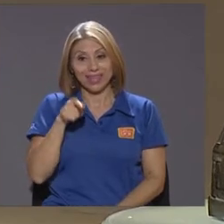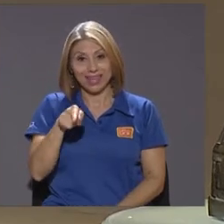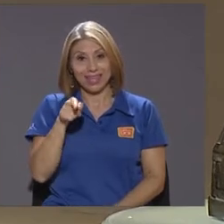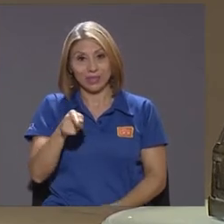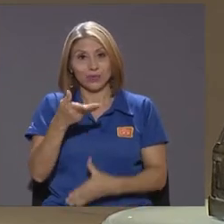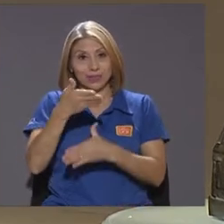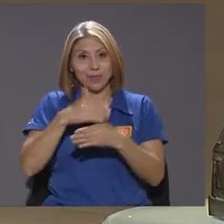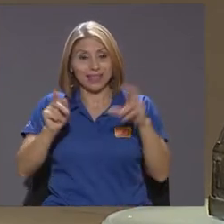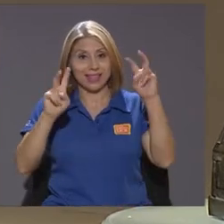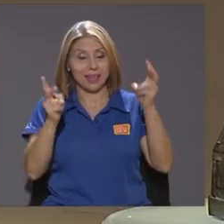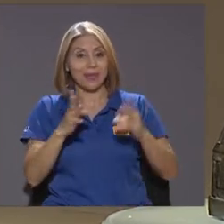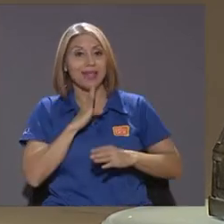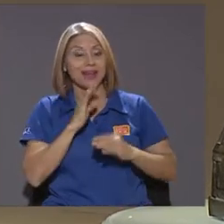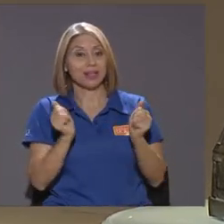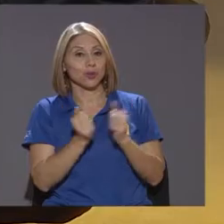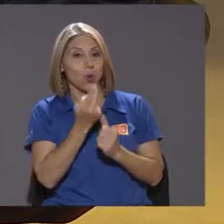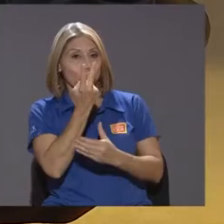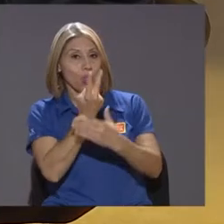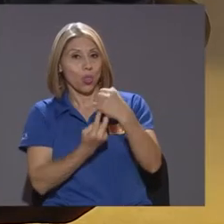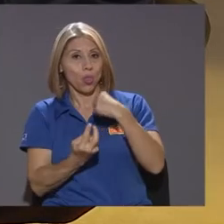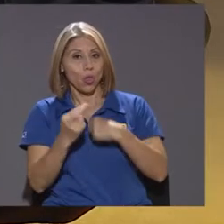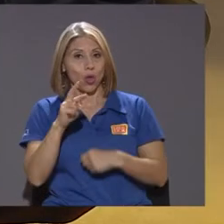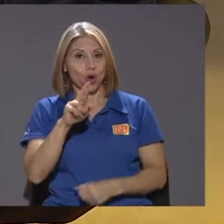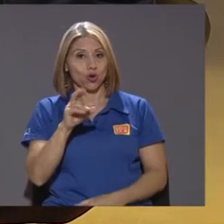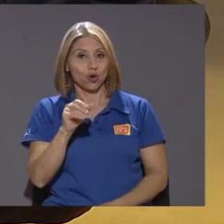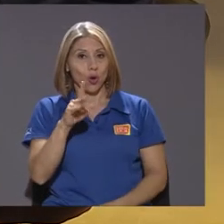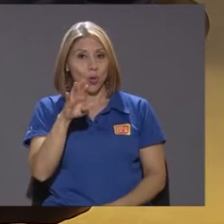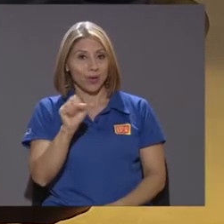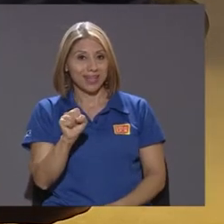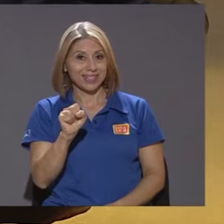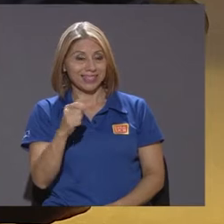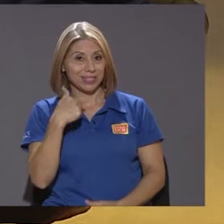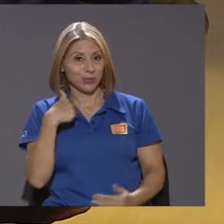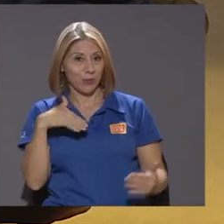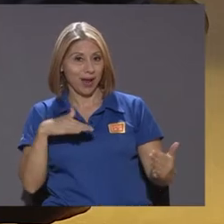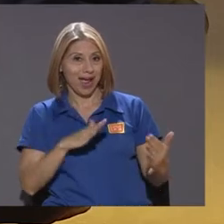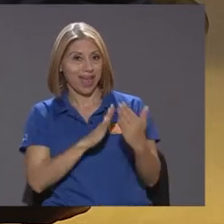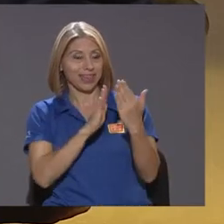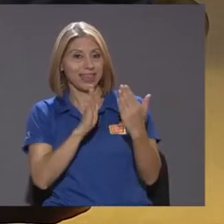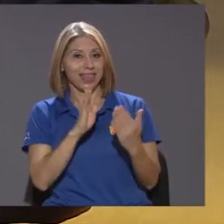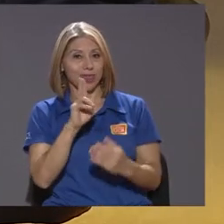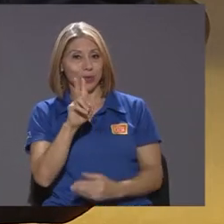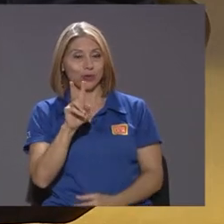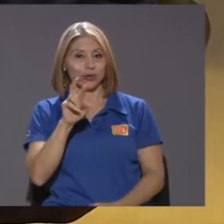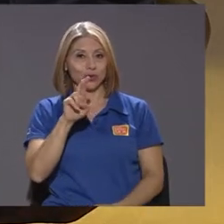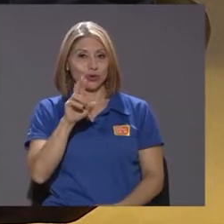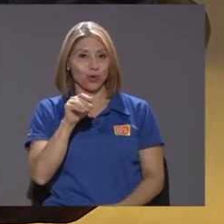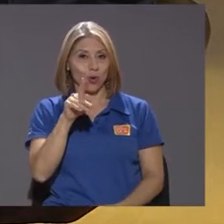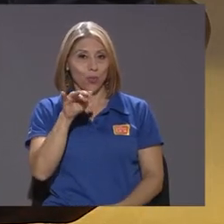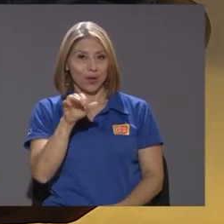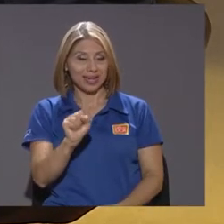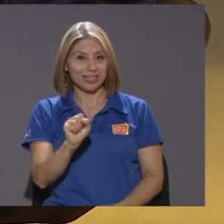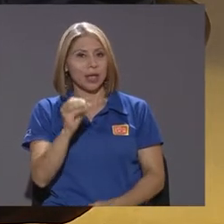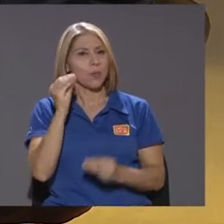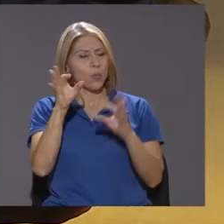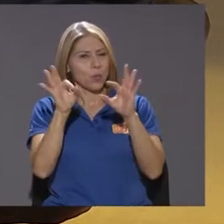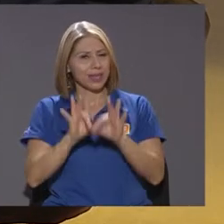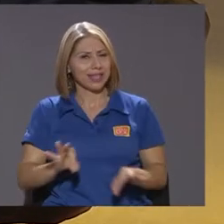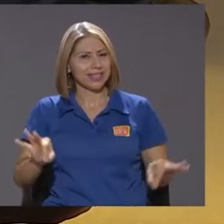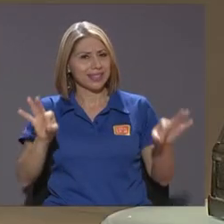conversaremos con los dos Robles estoy ante dos Robles muy destacados, muy admirados por mí